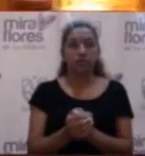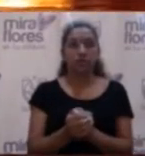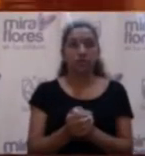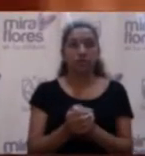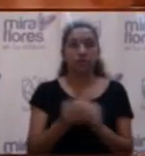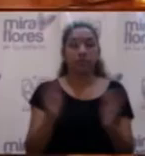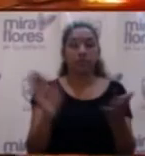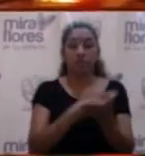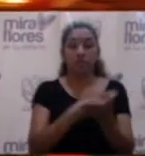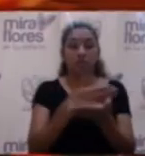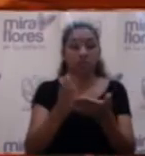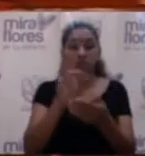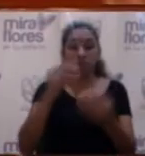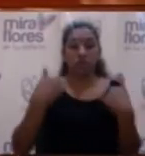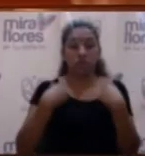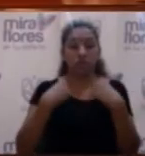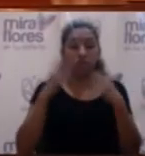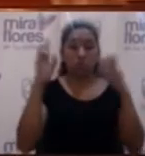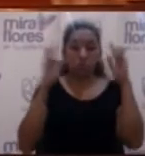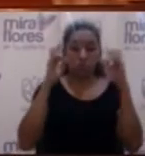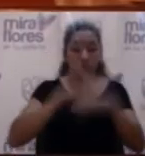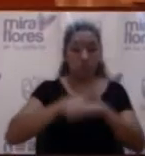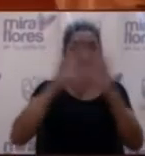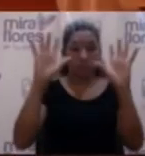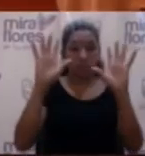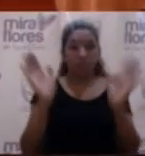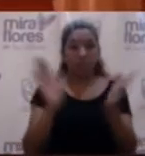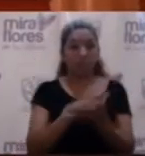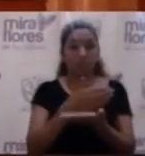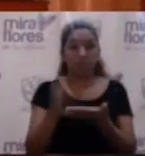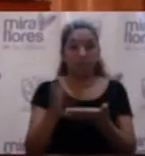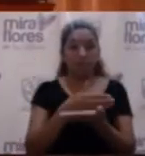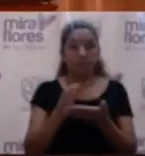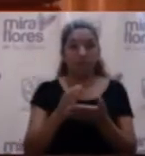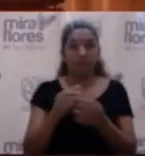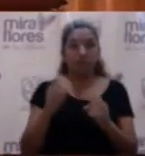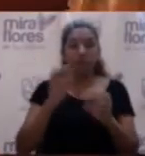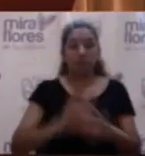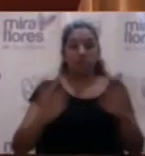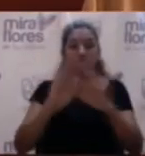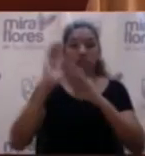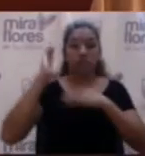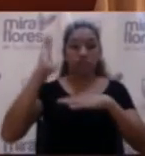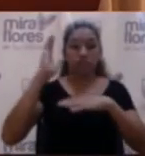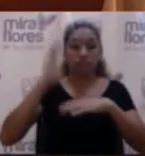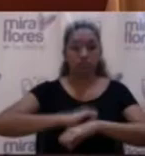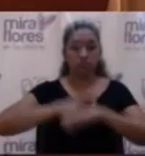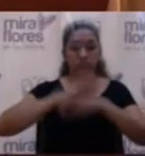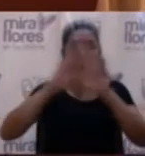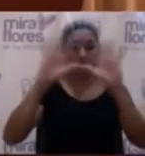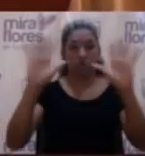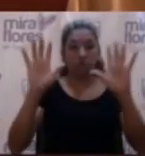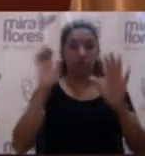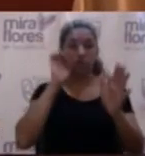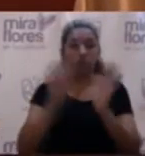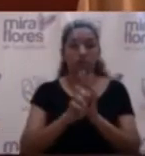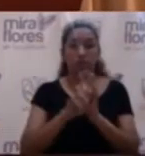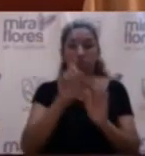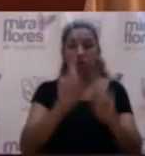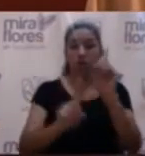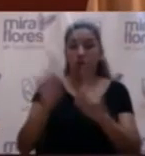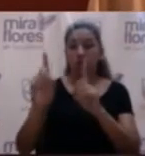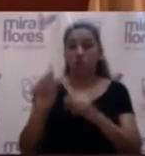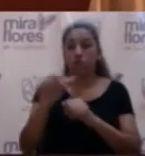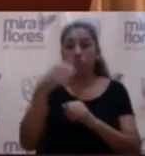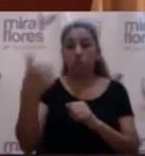entendería entonces que no hay dudas por aclarar, que la exposición también ha sido lo suficientemente clara, y si es que no hay alguna